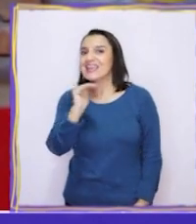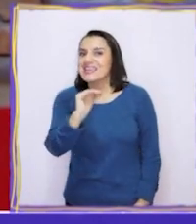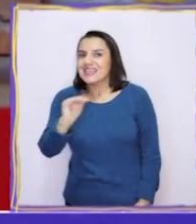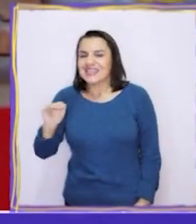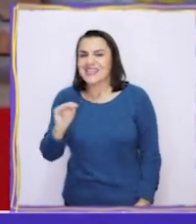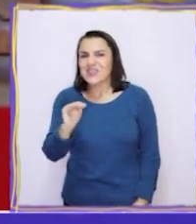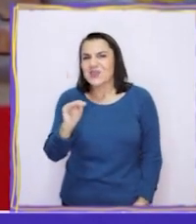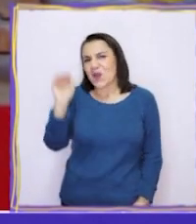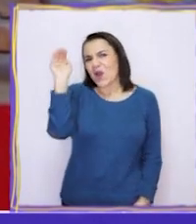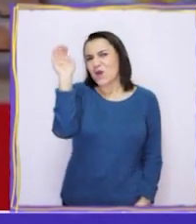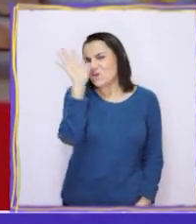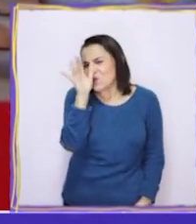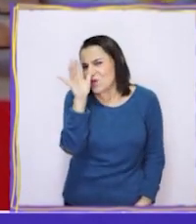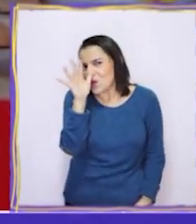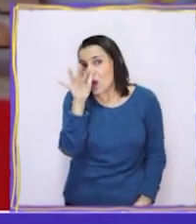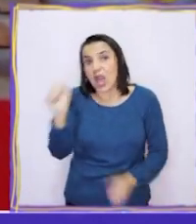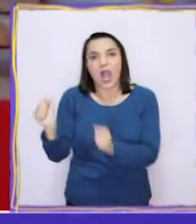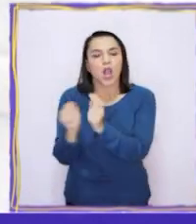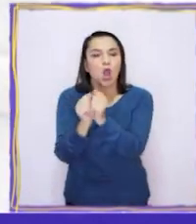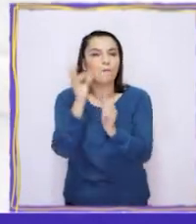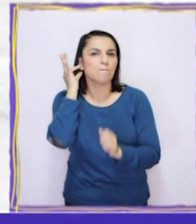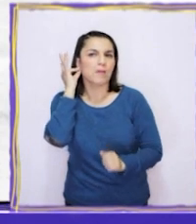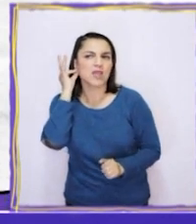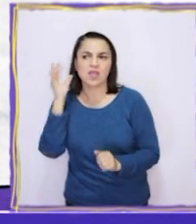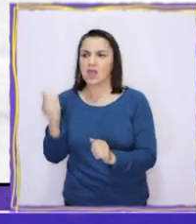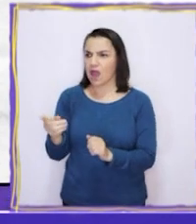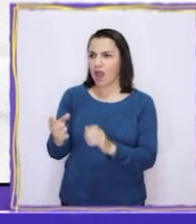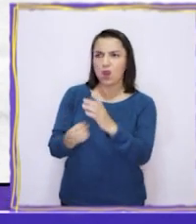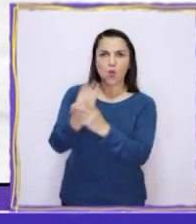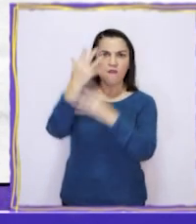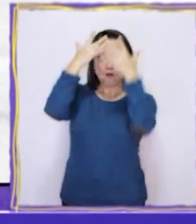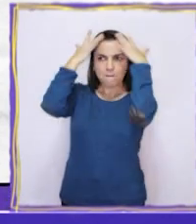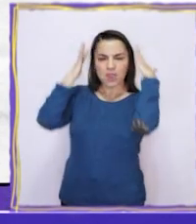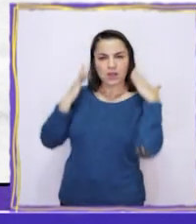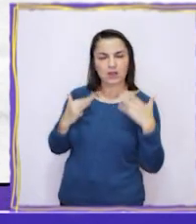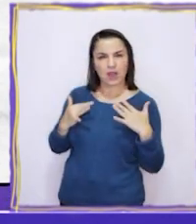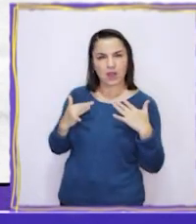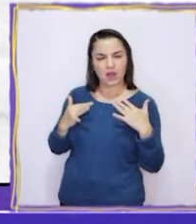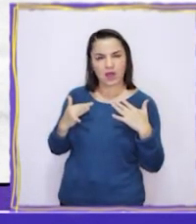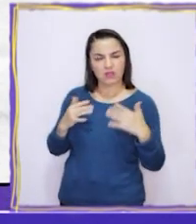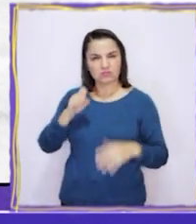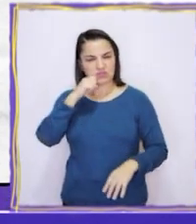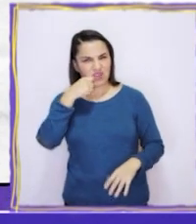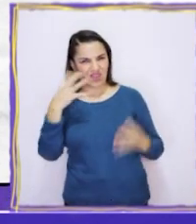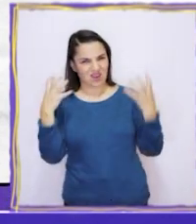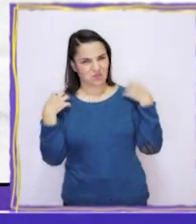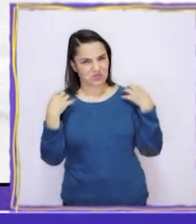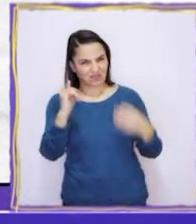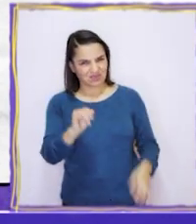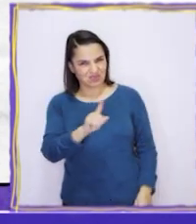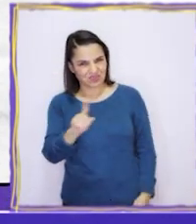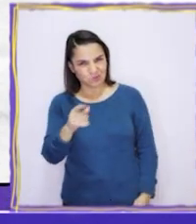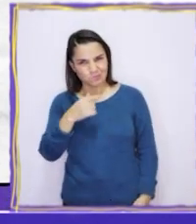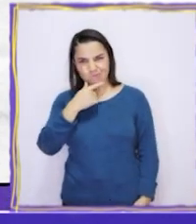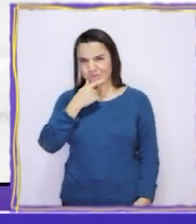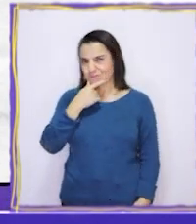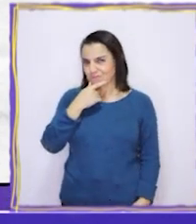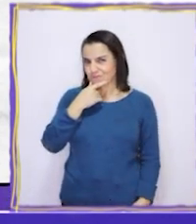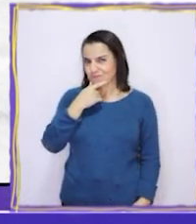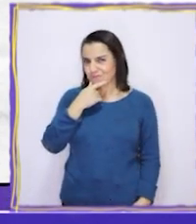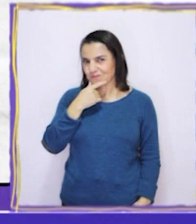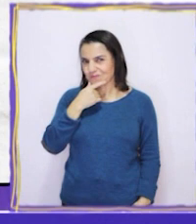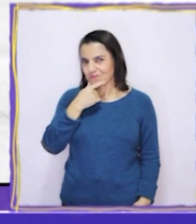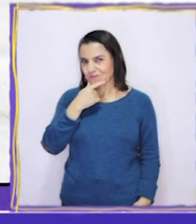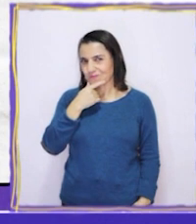Niños que se burlan de su compañera por traer un nuevo peinado. ¿Será responsable o no esto?